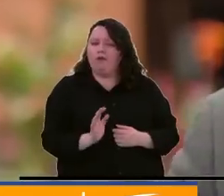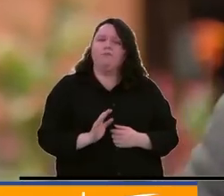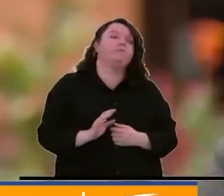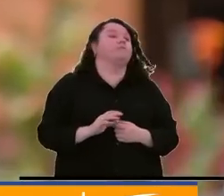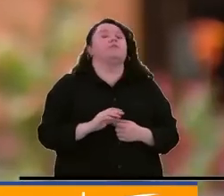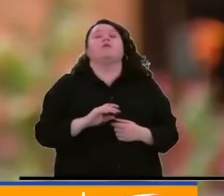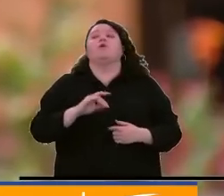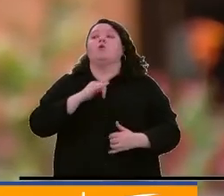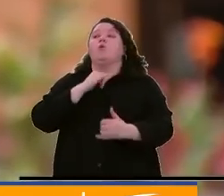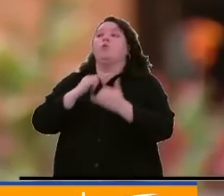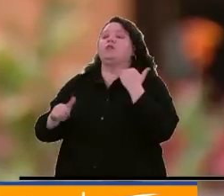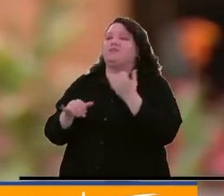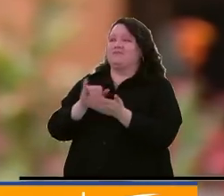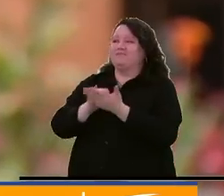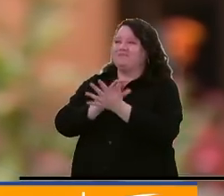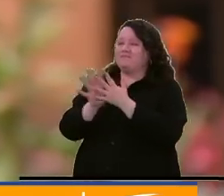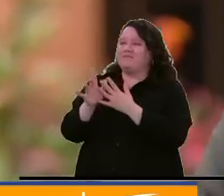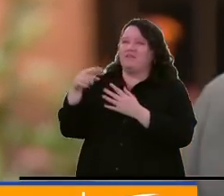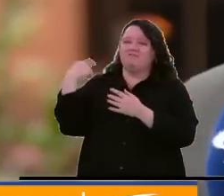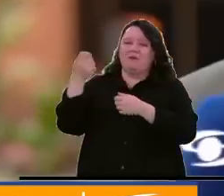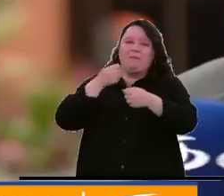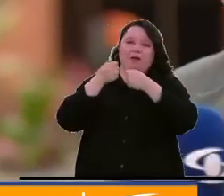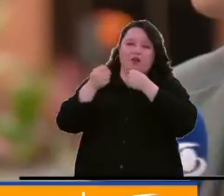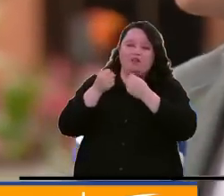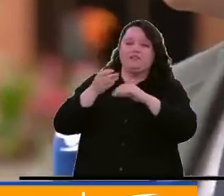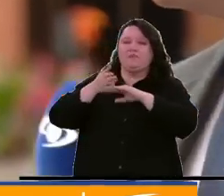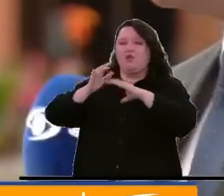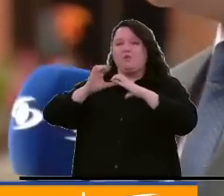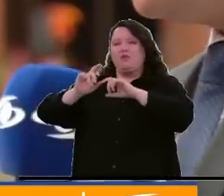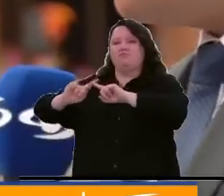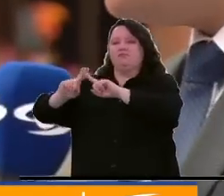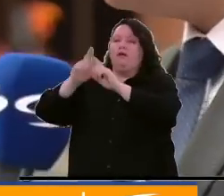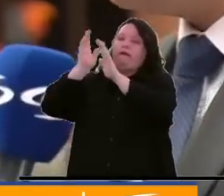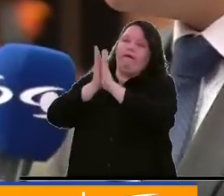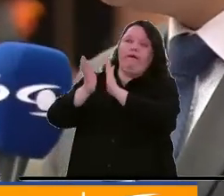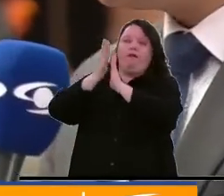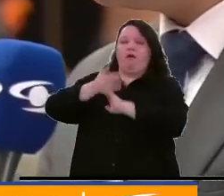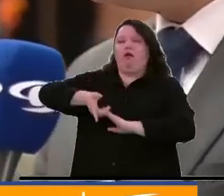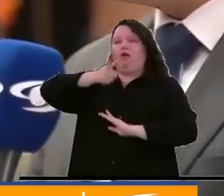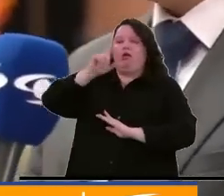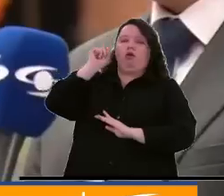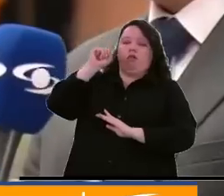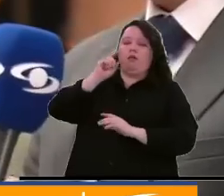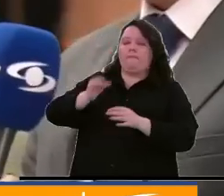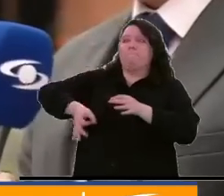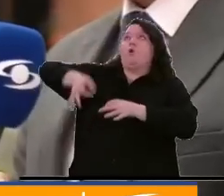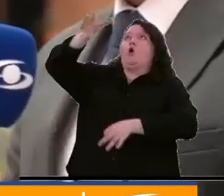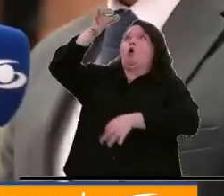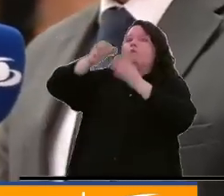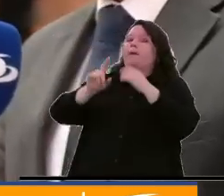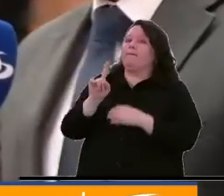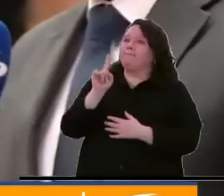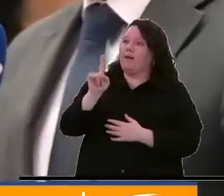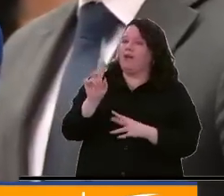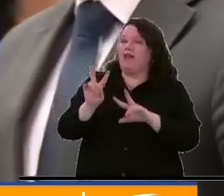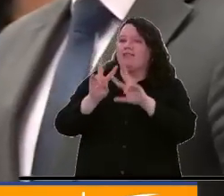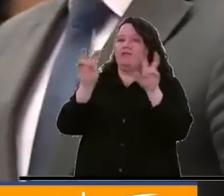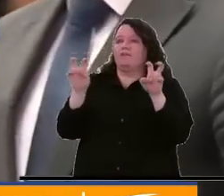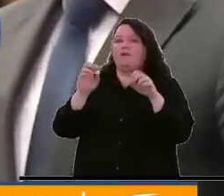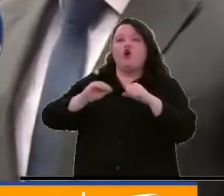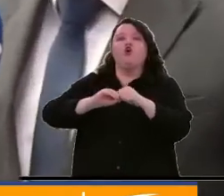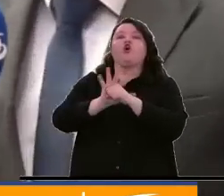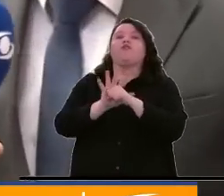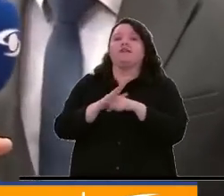último, porque por estos días los periodistas, los medios de comunicación hablamos mucho de licor y de pólvora, pero no se nos puede olvidar un tema y es el COVID,